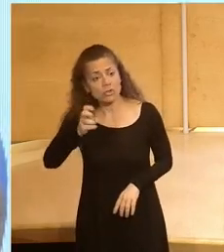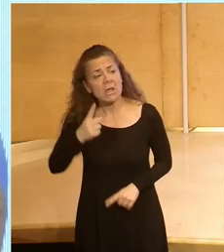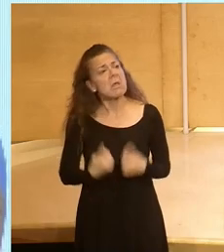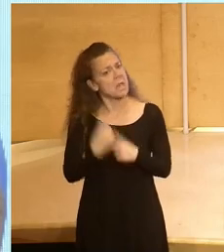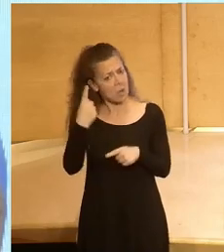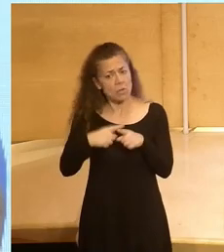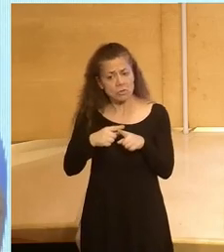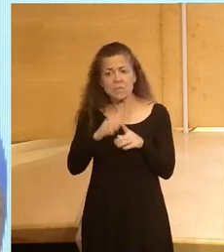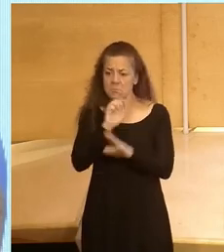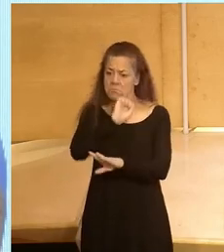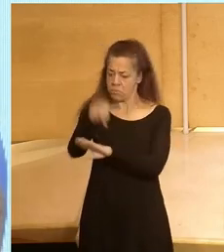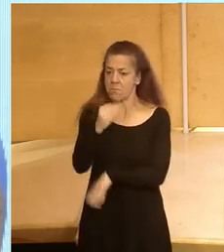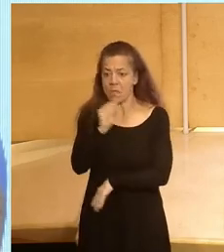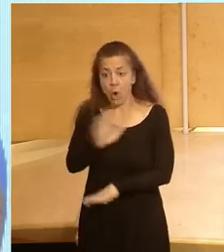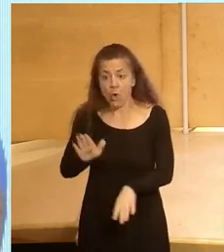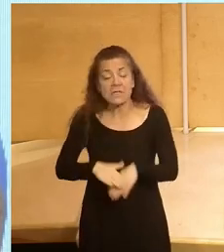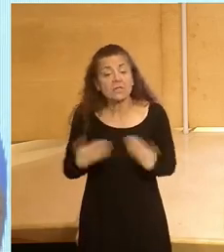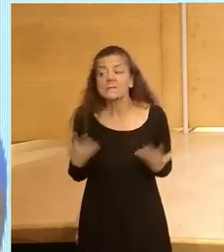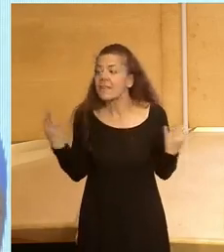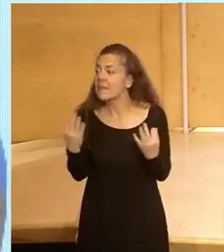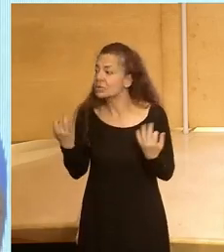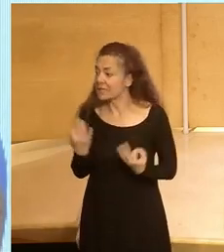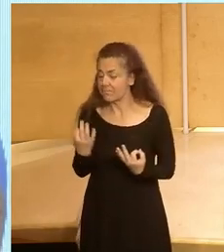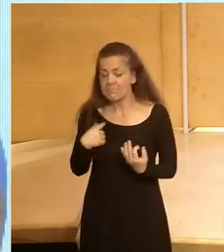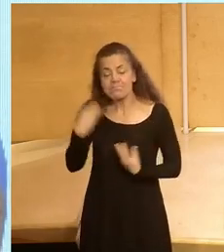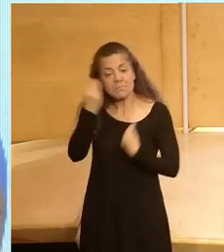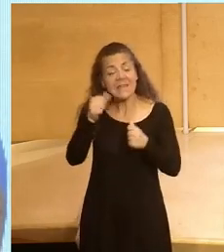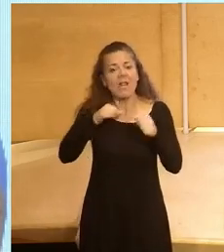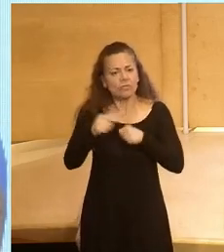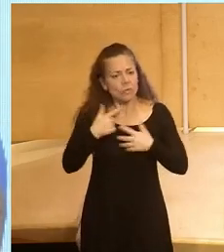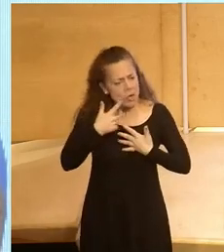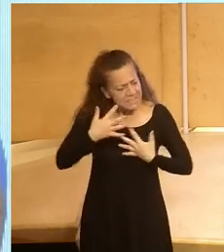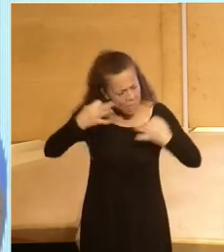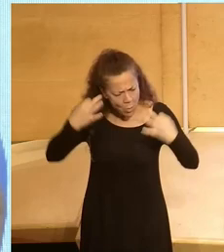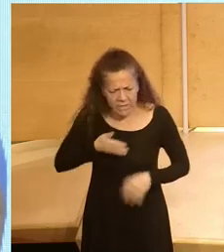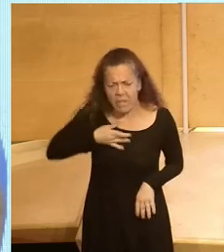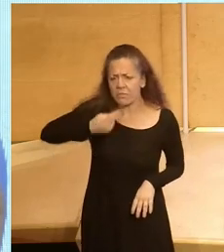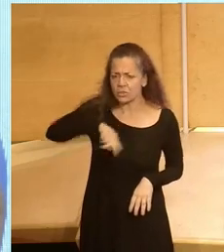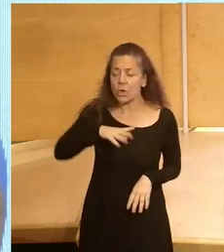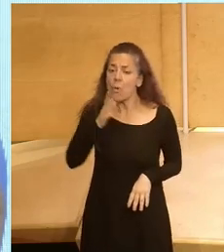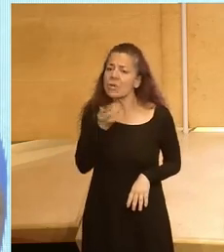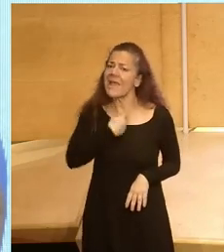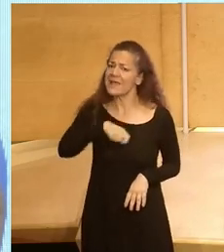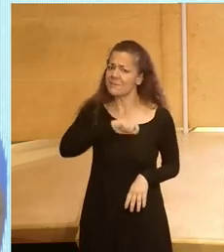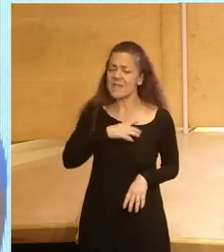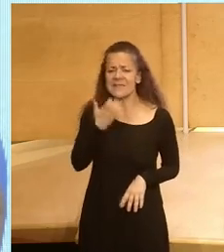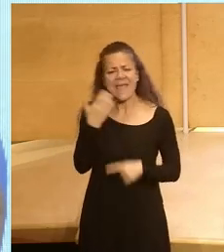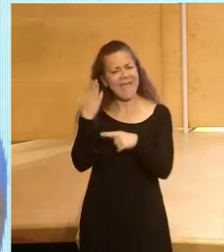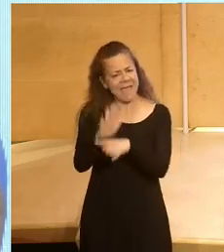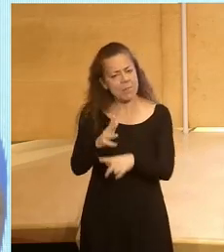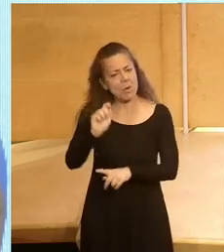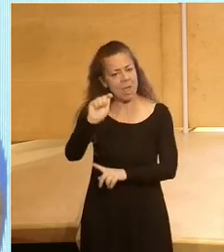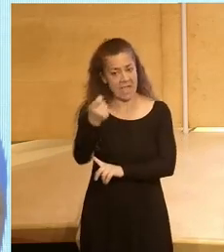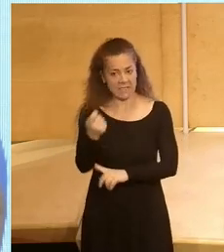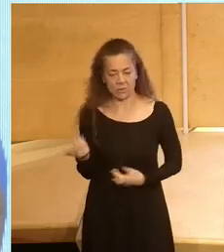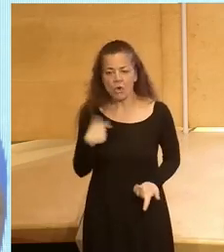aspectos mejores así que tenemos que abordar el futuro con seguridad nosotros mismos porque España es un ejemplo de éxito y